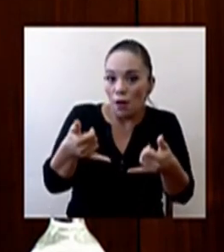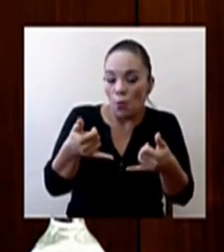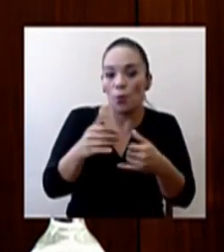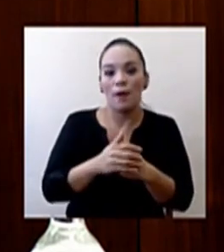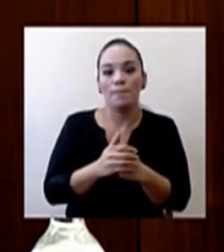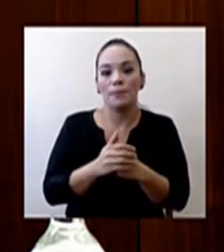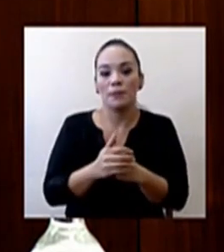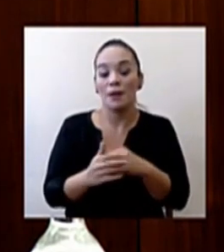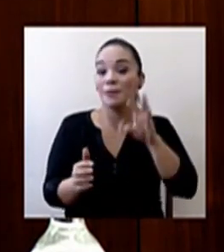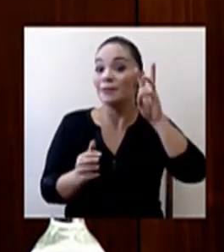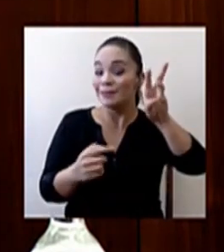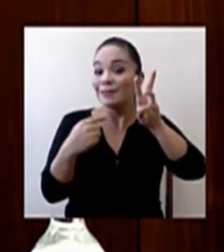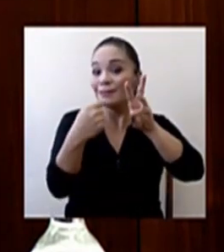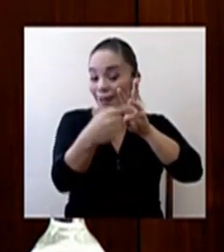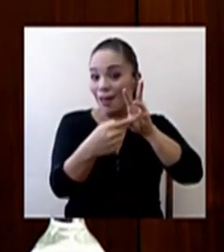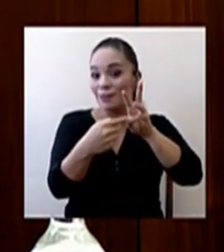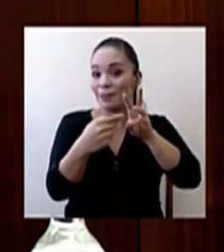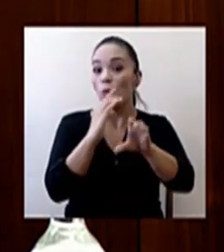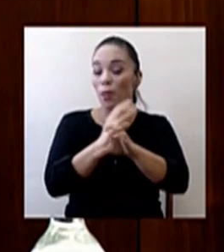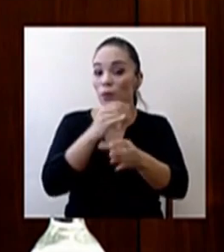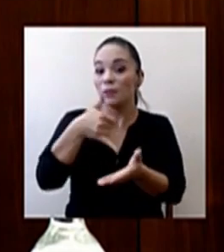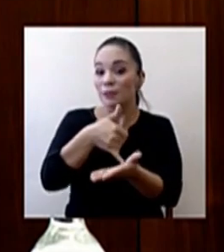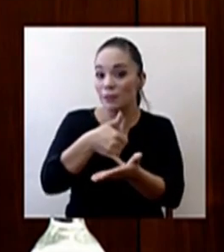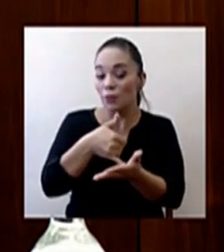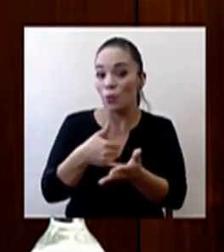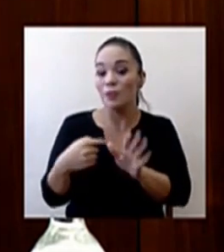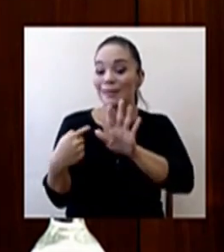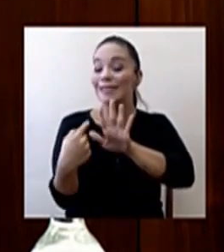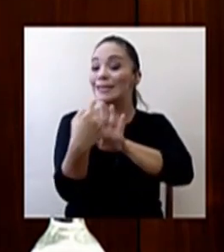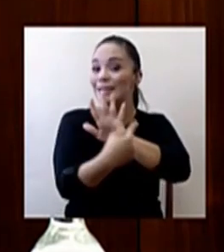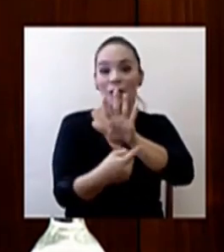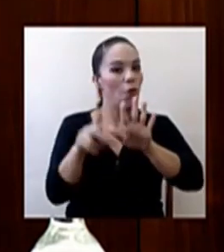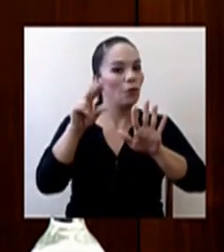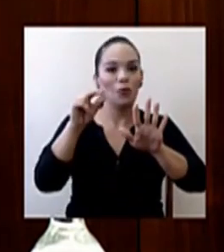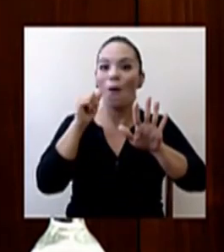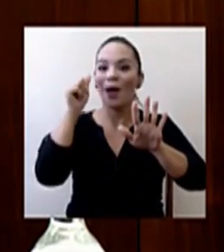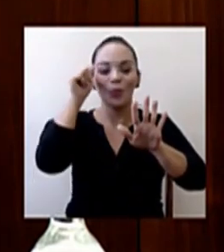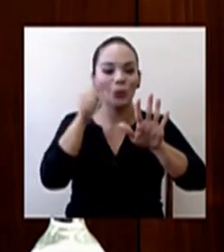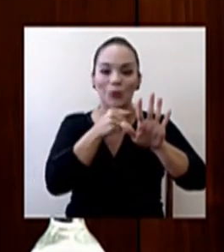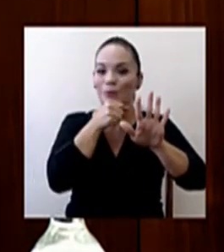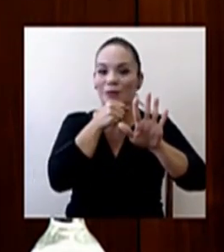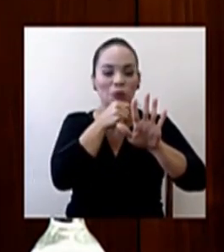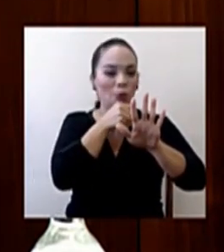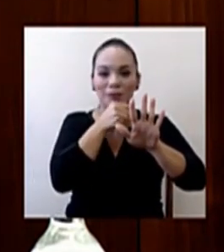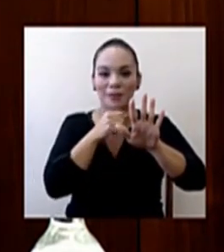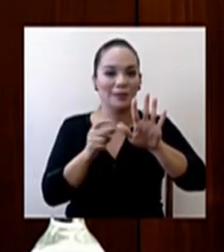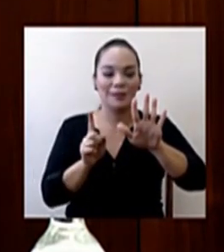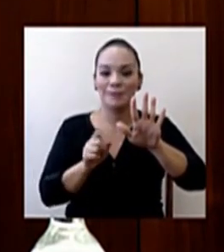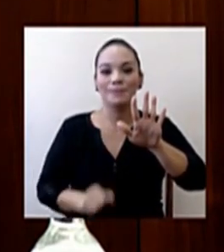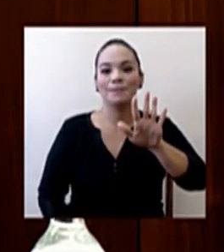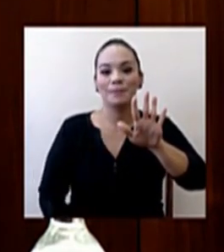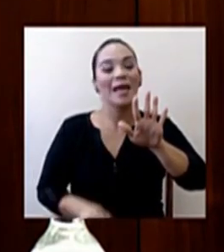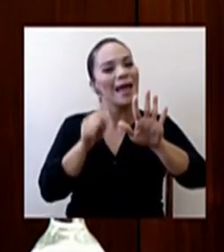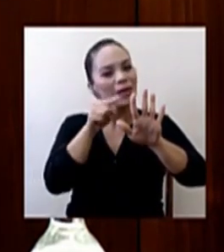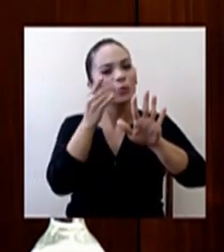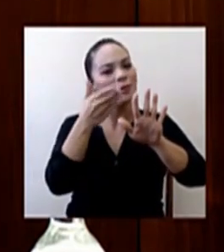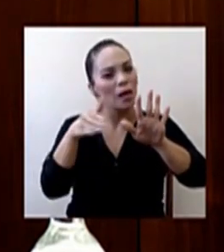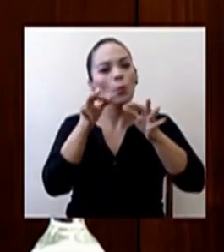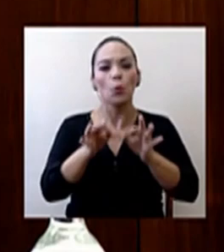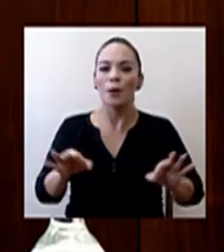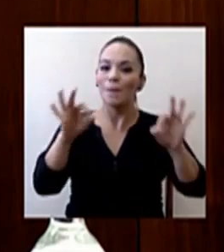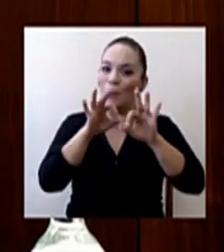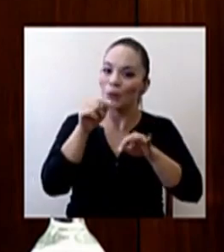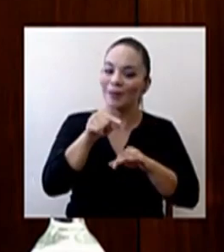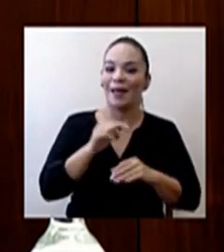de los seis que hoy están en cuidados intensivos, cinco no son adultos mayores. Y esto es algo que debemos de tomar nota.